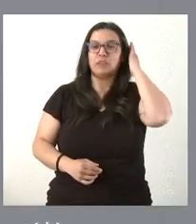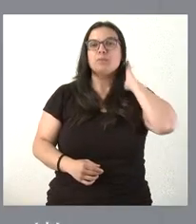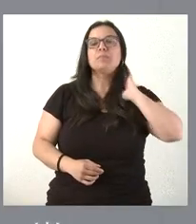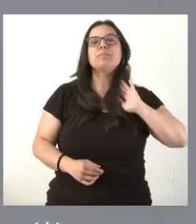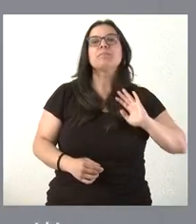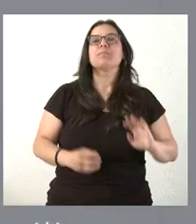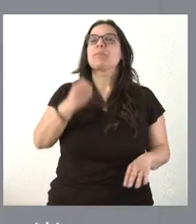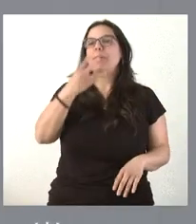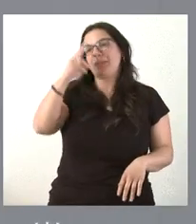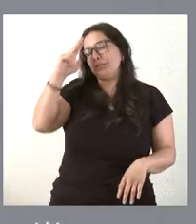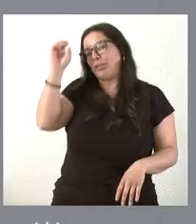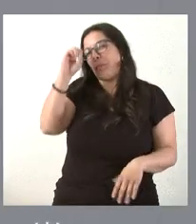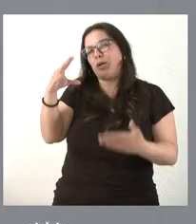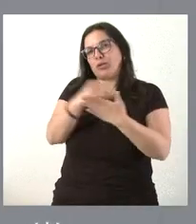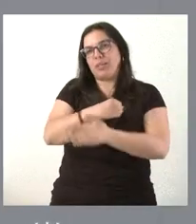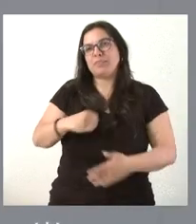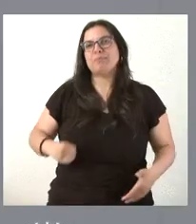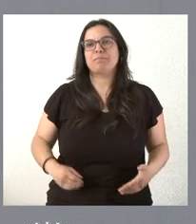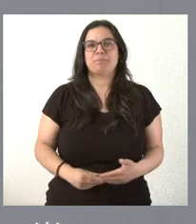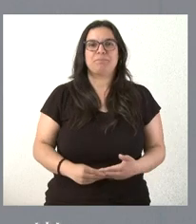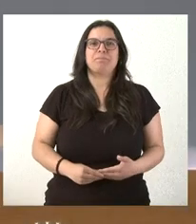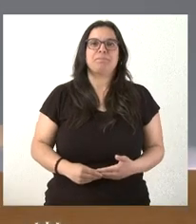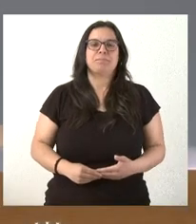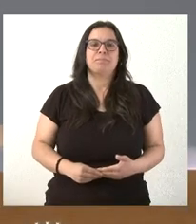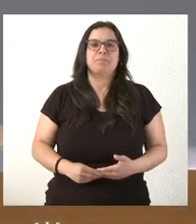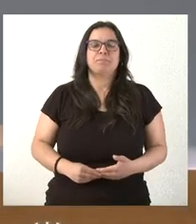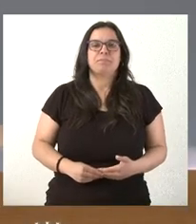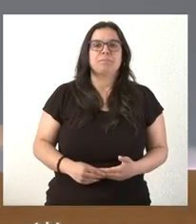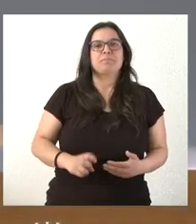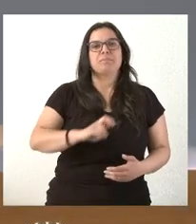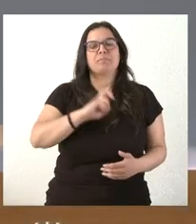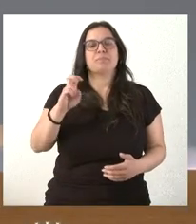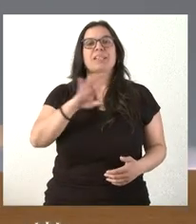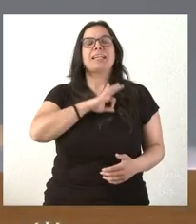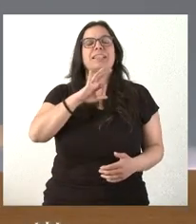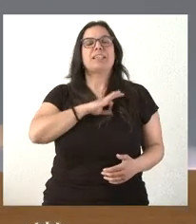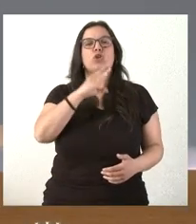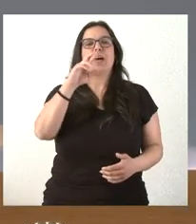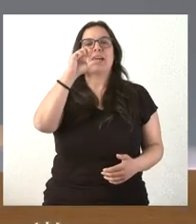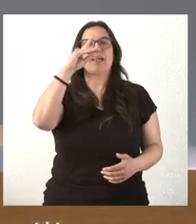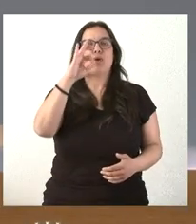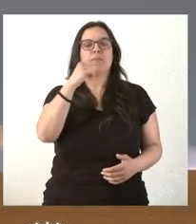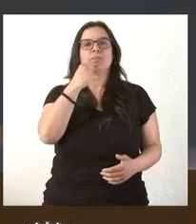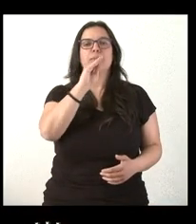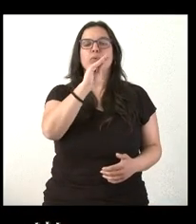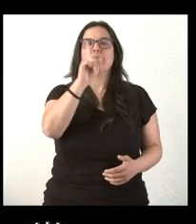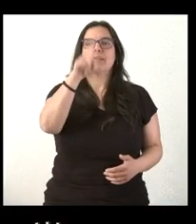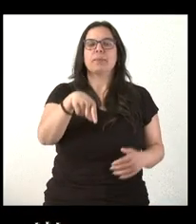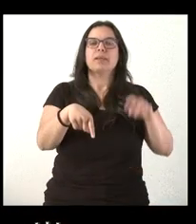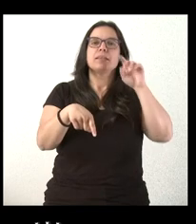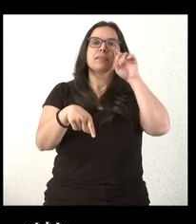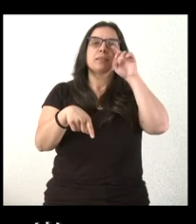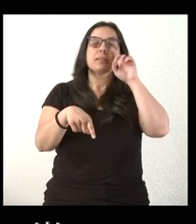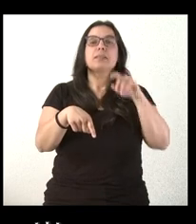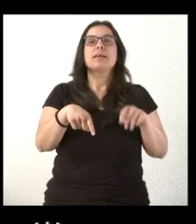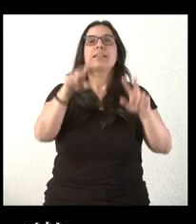Bien, respeto todas las opiniones. Sí, señor Carrido. Le quería preguntar también por el tema de